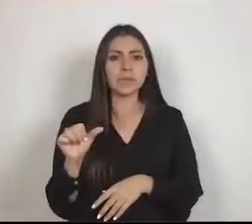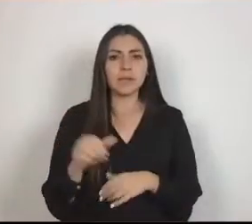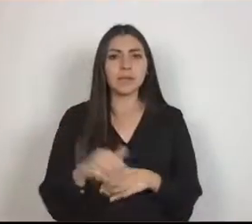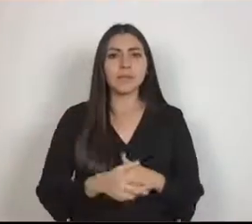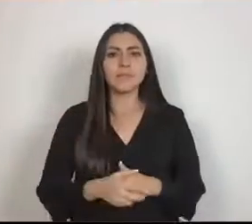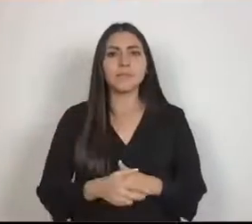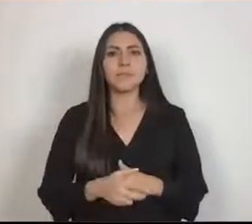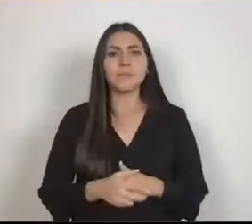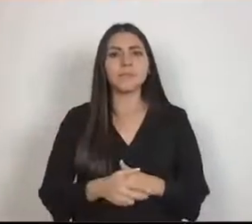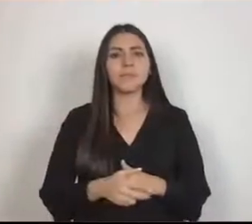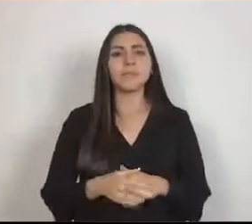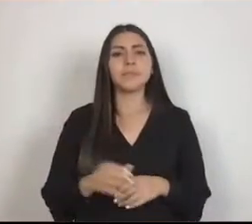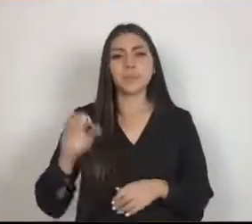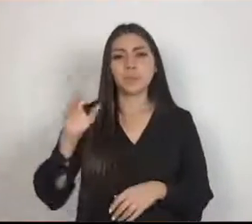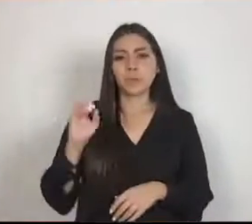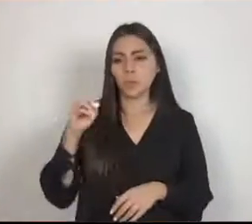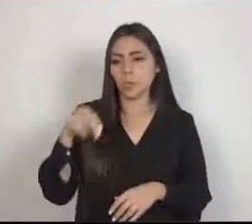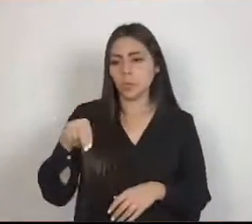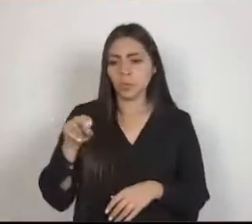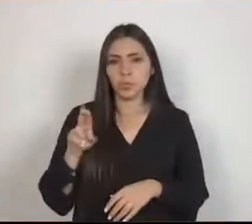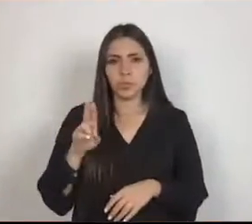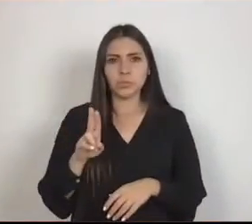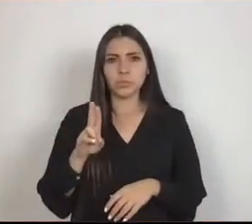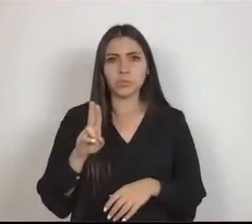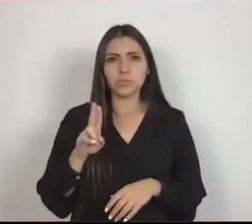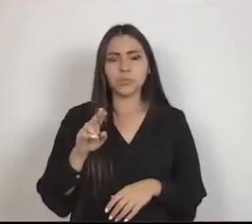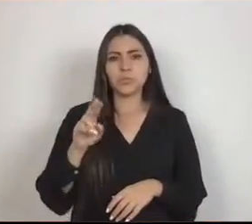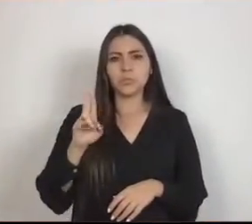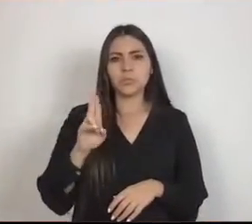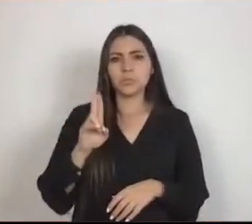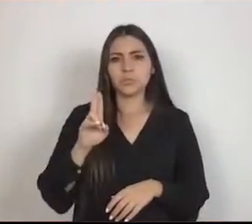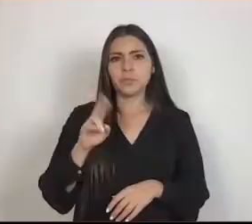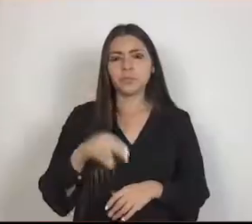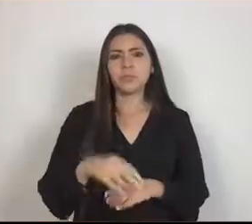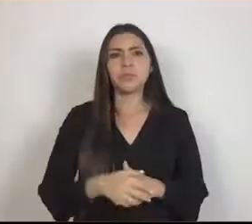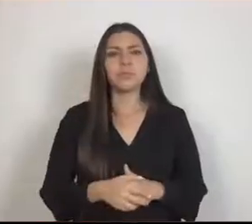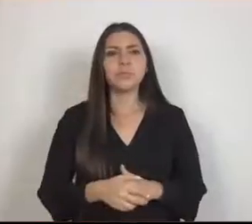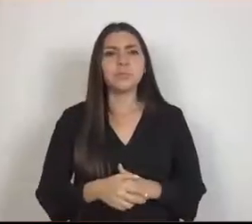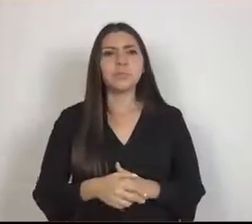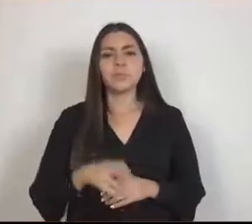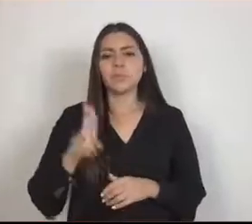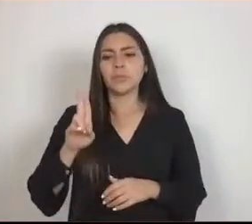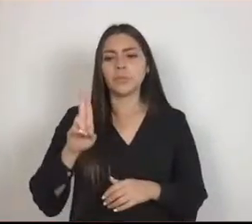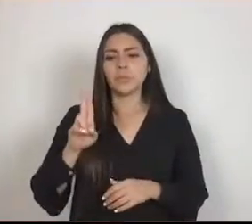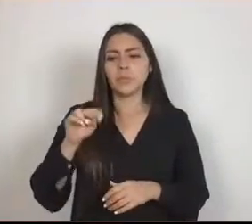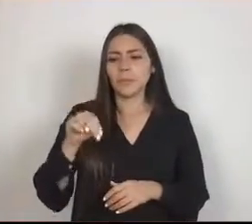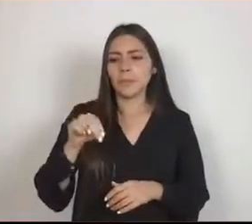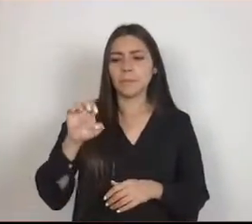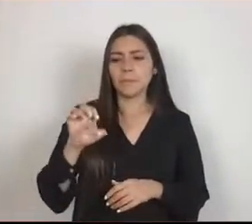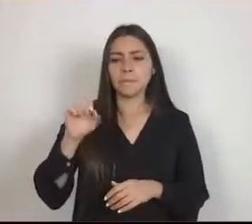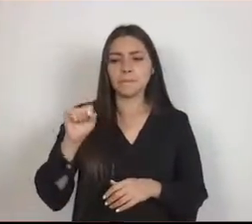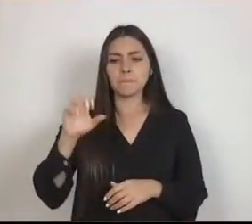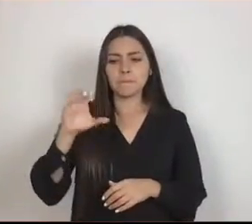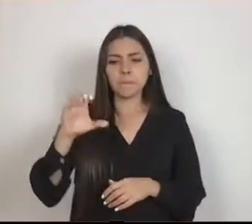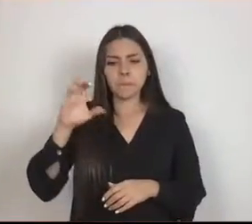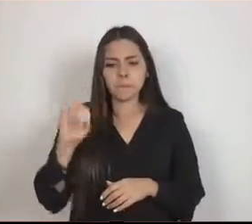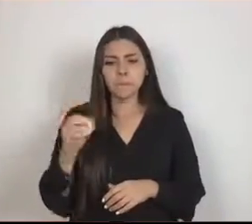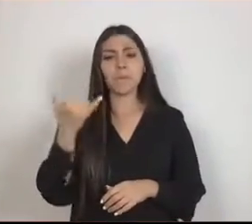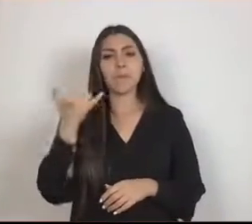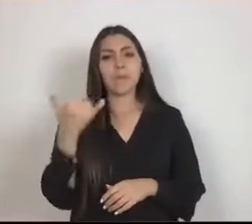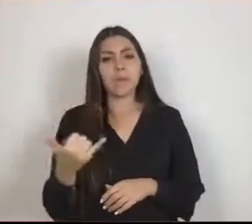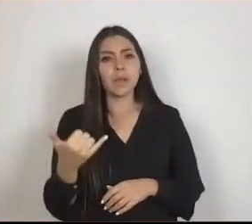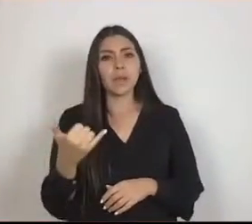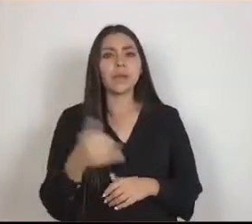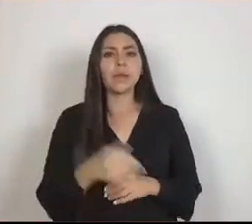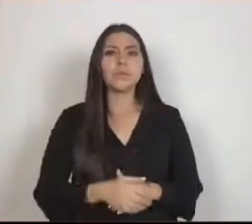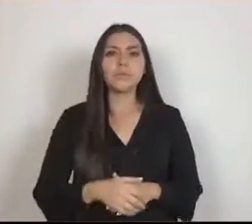Naciones Unidas para la Educación, la Ciencia y la Cultura, UNESCO, y la Organización Internacional del